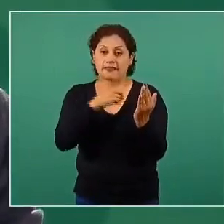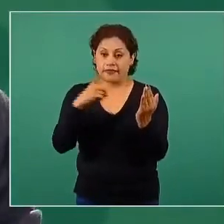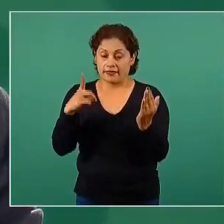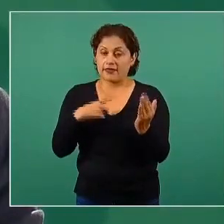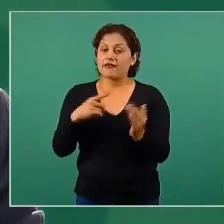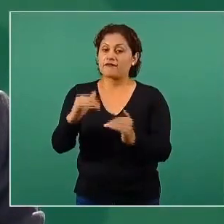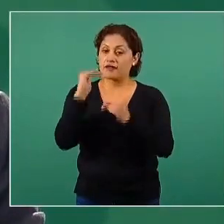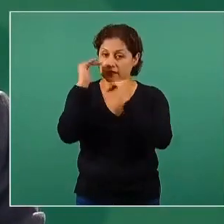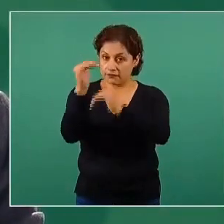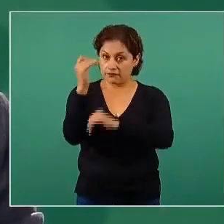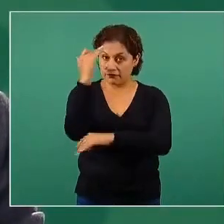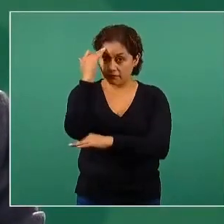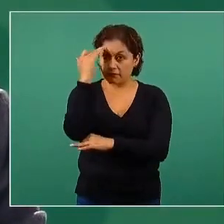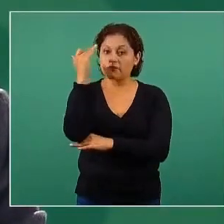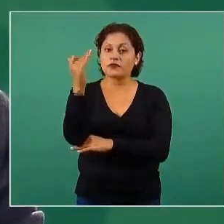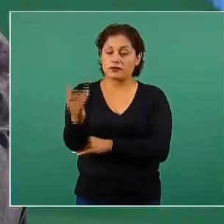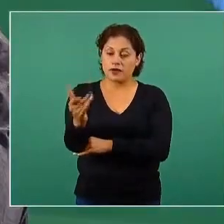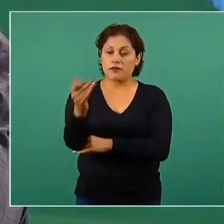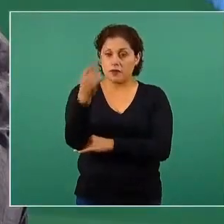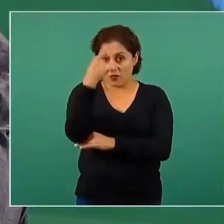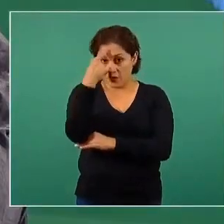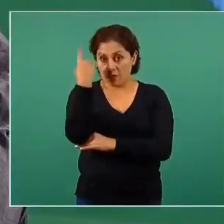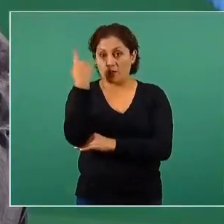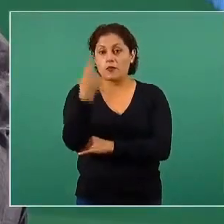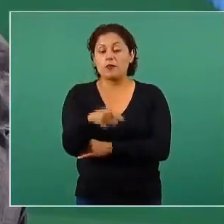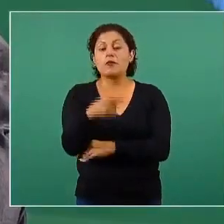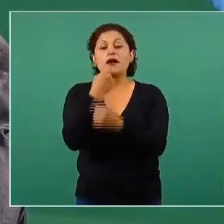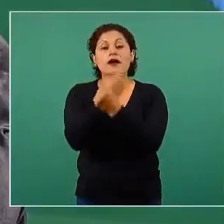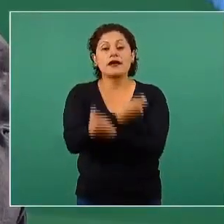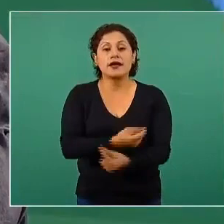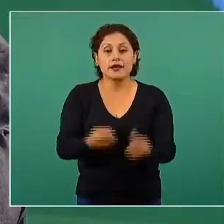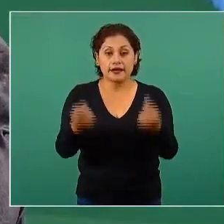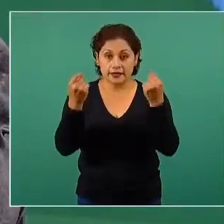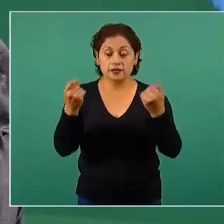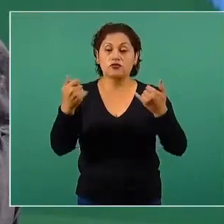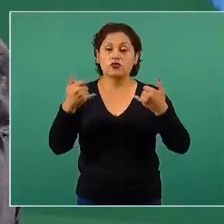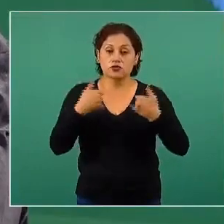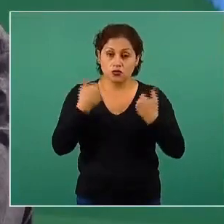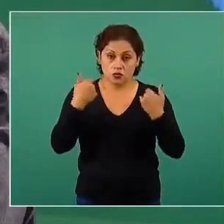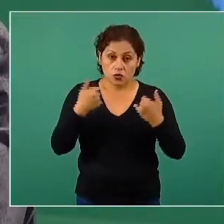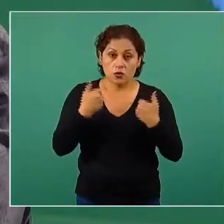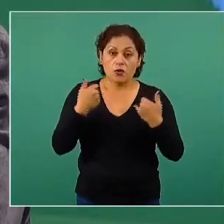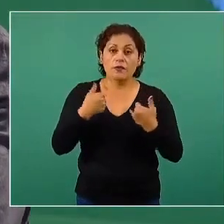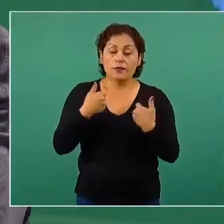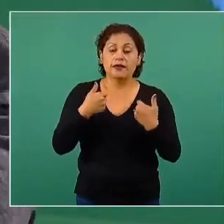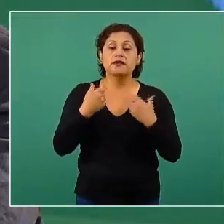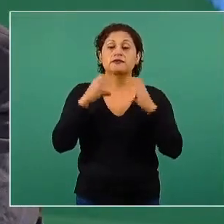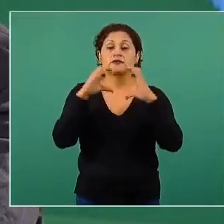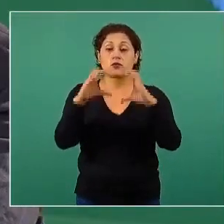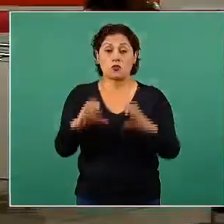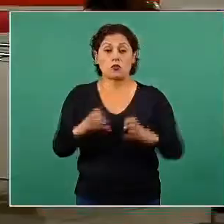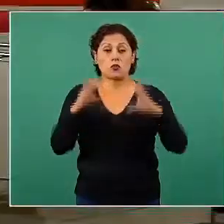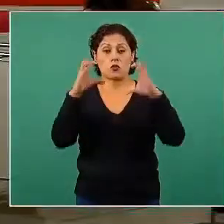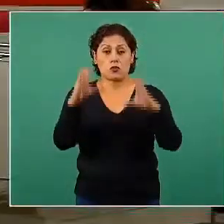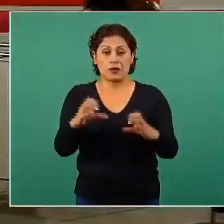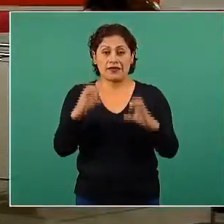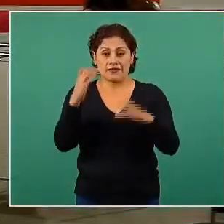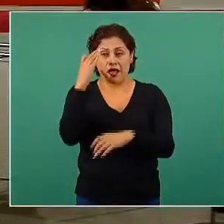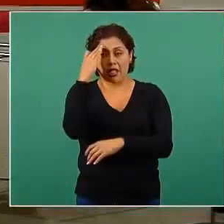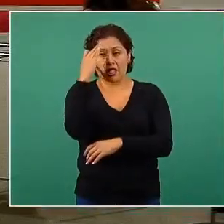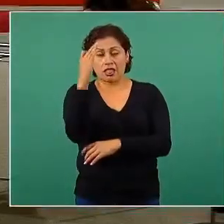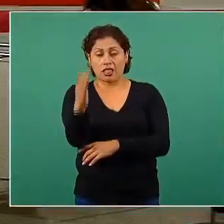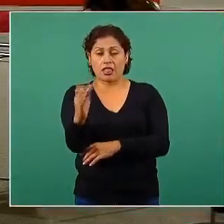personas infantes, las niñas, los niños, no tengan una sobreexposición